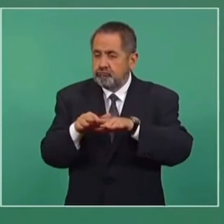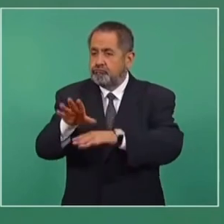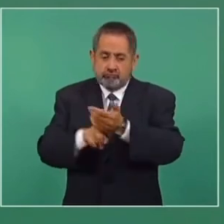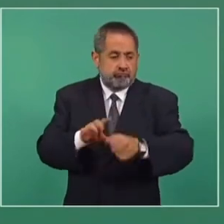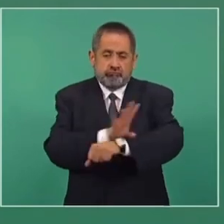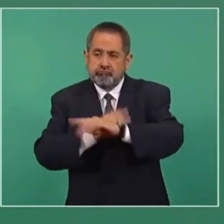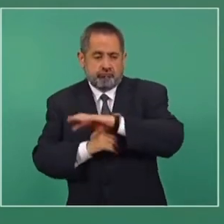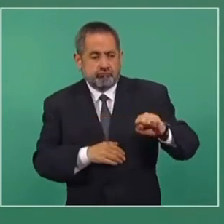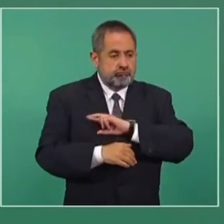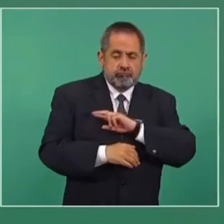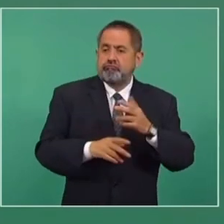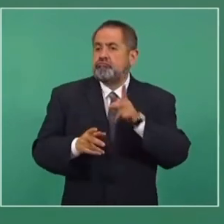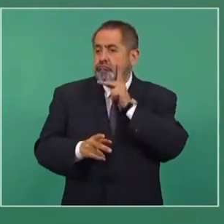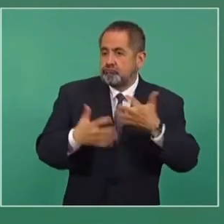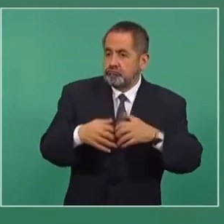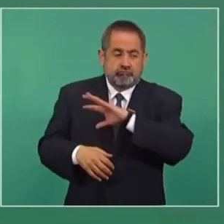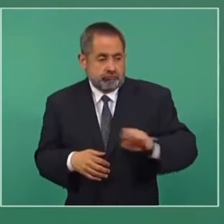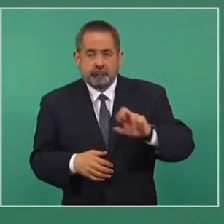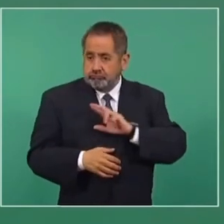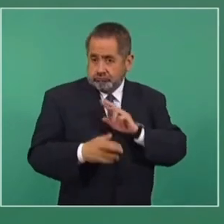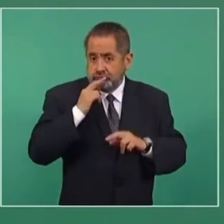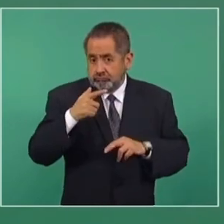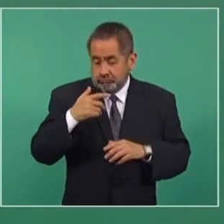privatice el petróleo, la industria eléctrica.